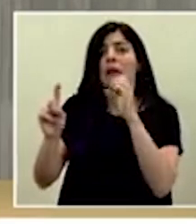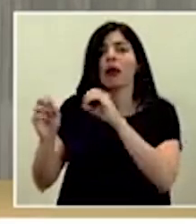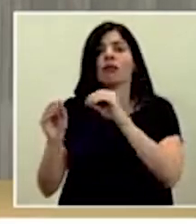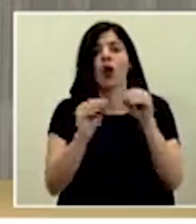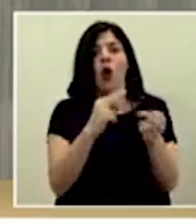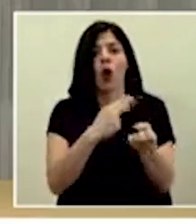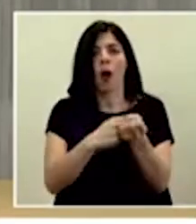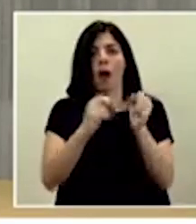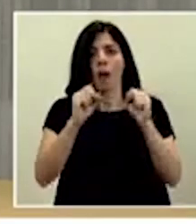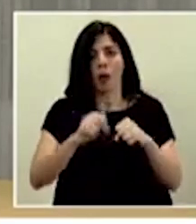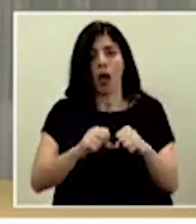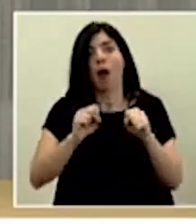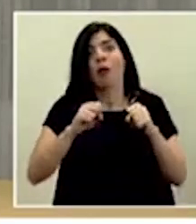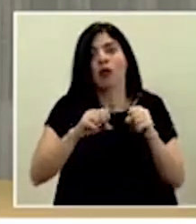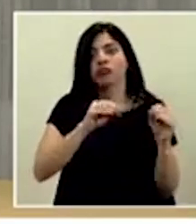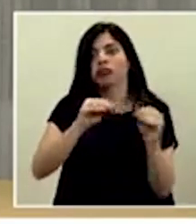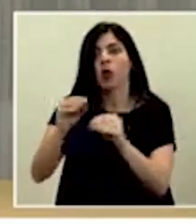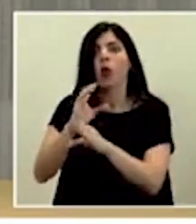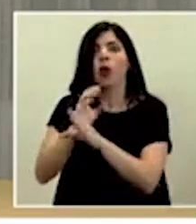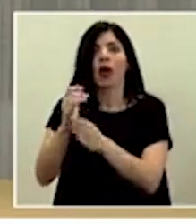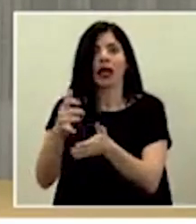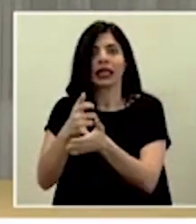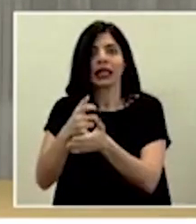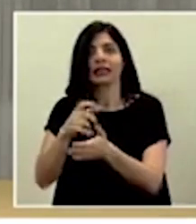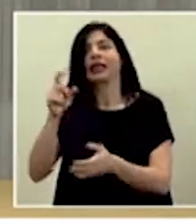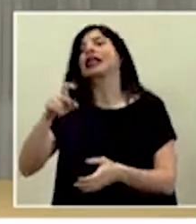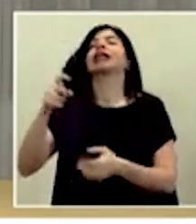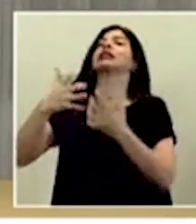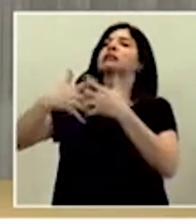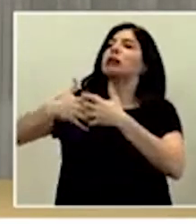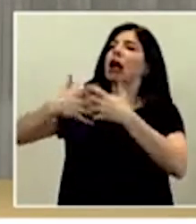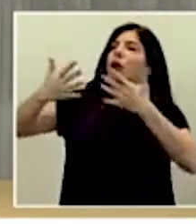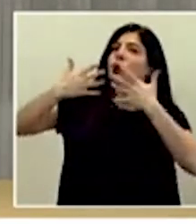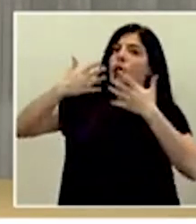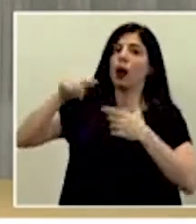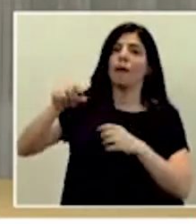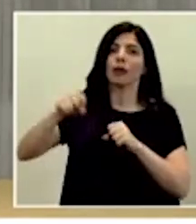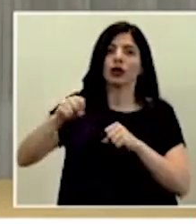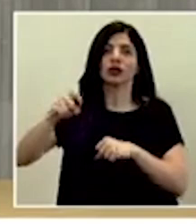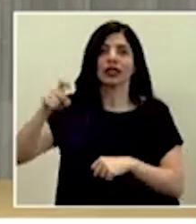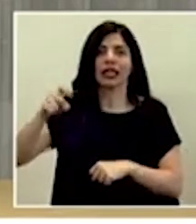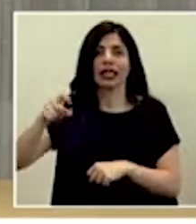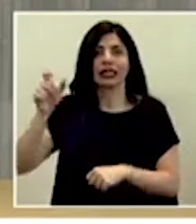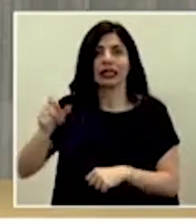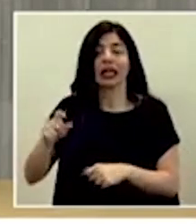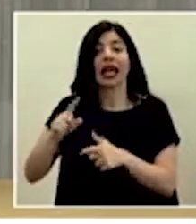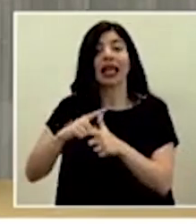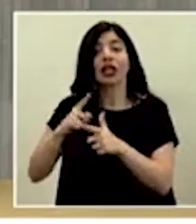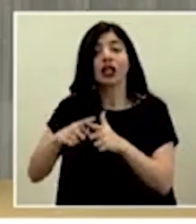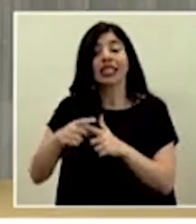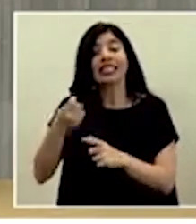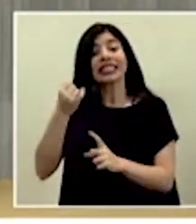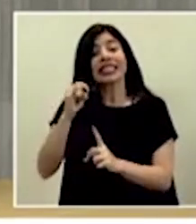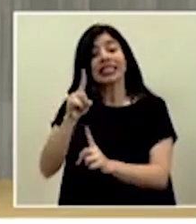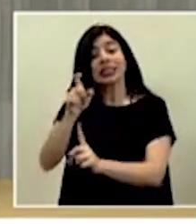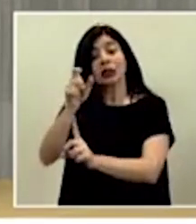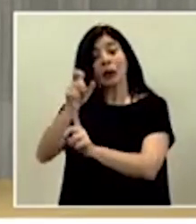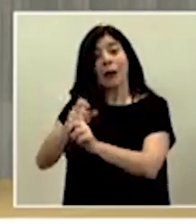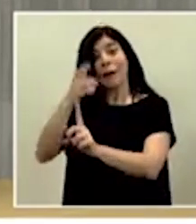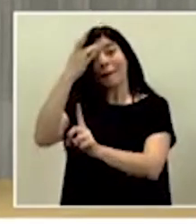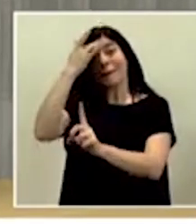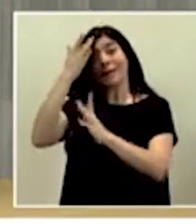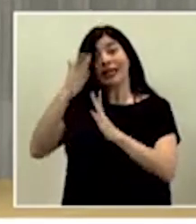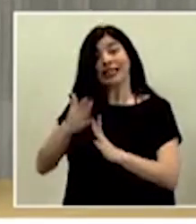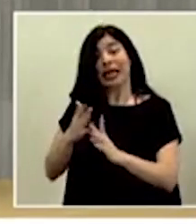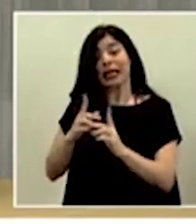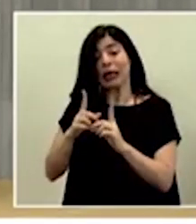terminar en una unidad de cuidados intensivos requiriendo de ventilación mecánica. Y por lo tanto, un paciente que